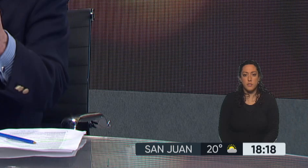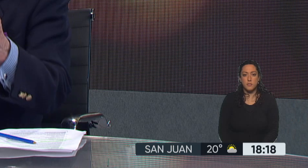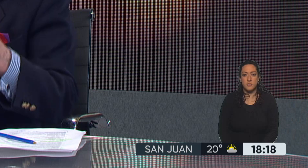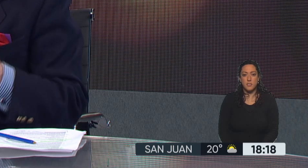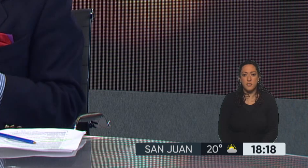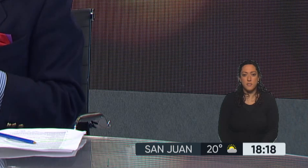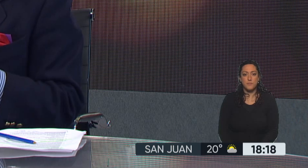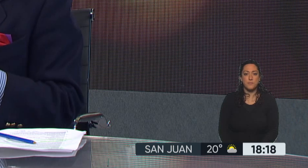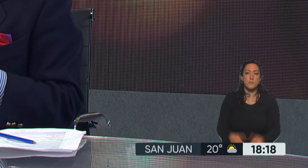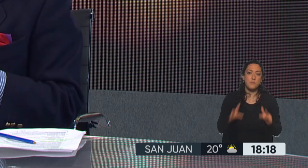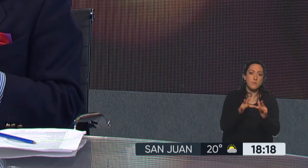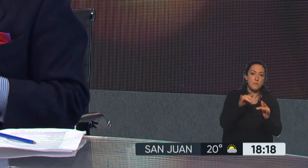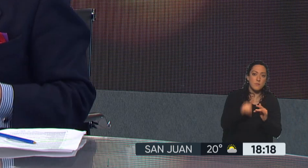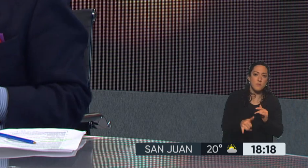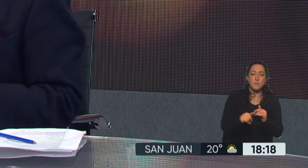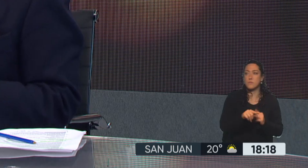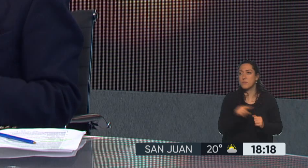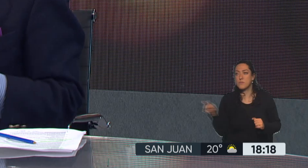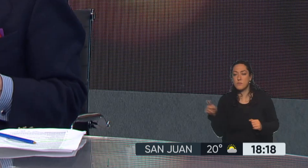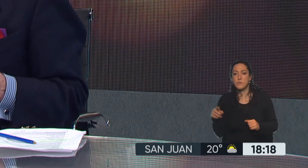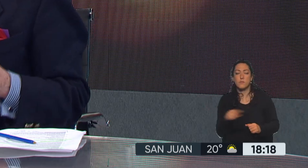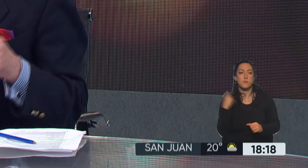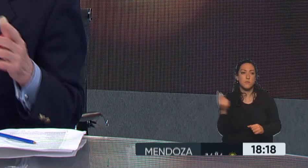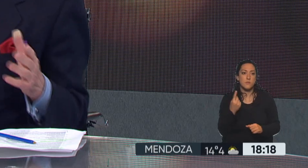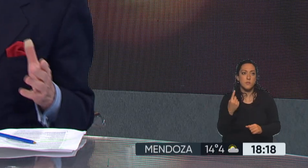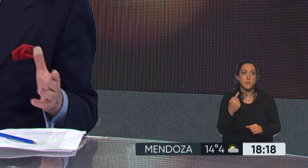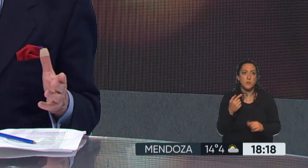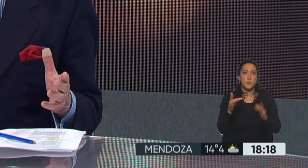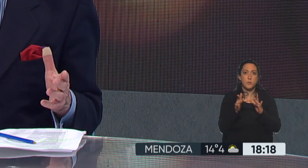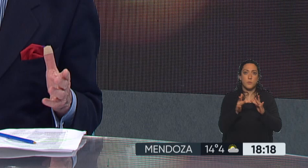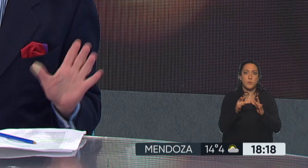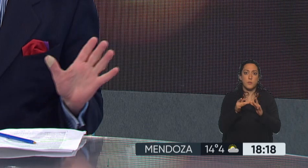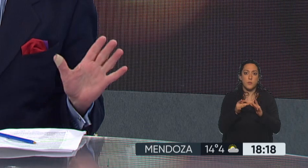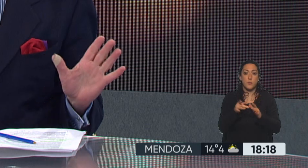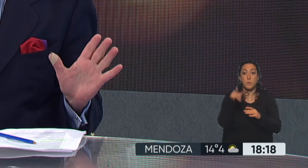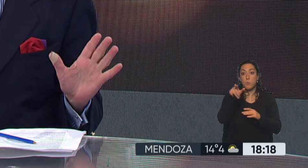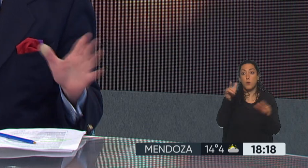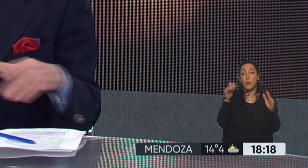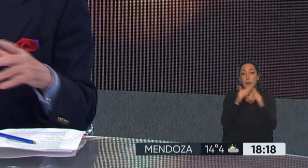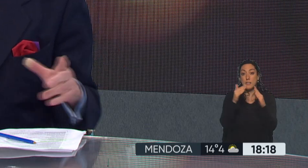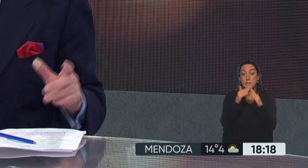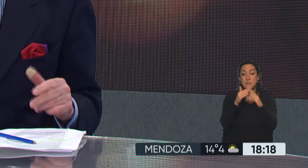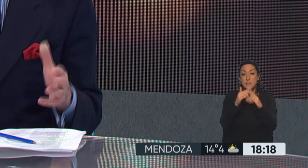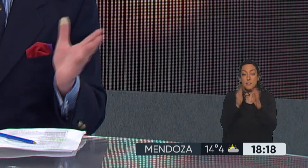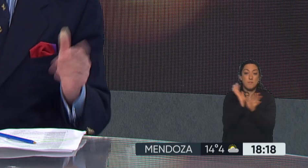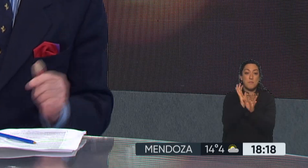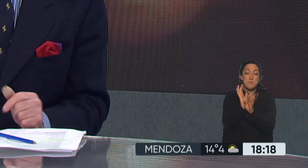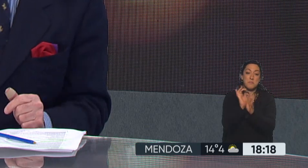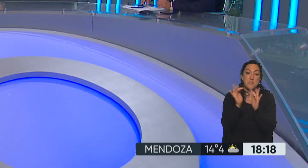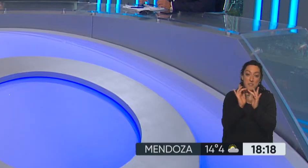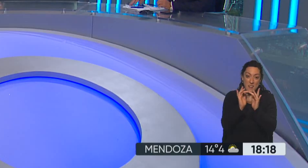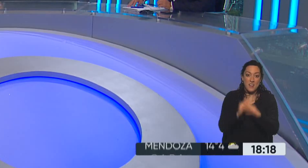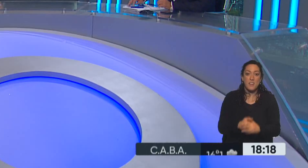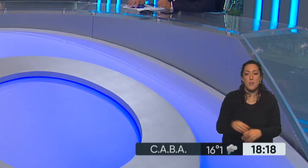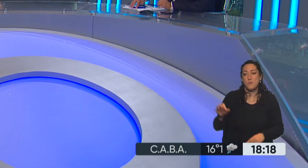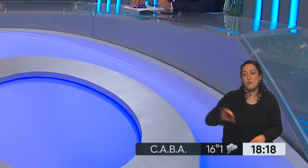Yo virtual, tú virtual, nosotros virtuales. Pero vos no se estás viendo en tu casa, es una figura virtual. ¿No te pasa? Vos te hace muchos años